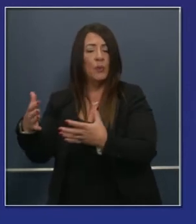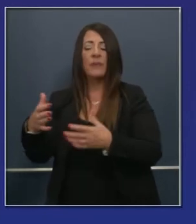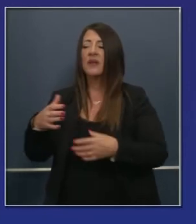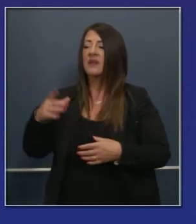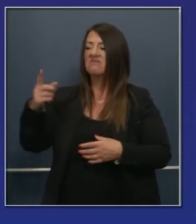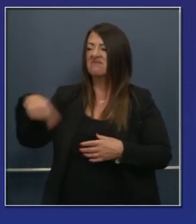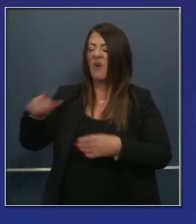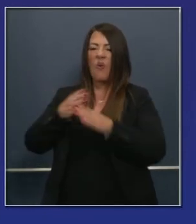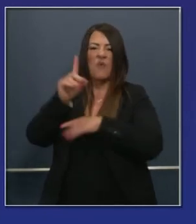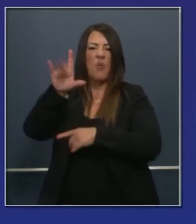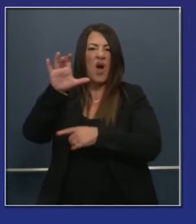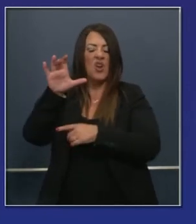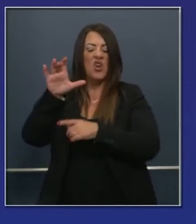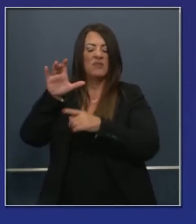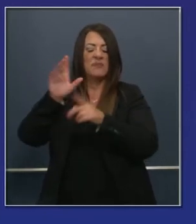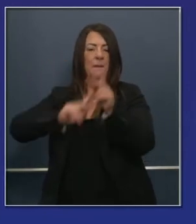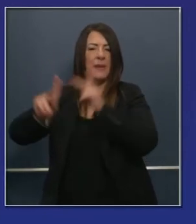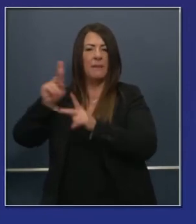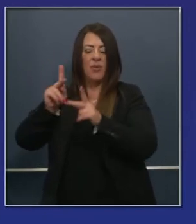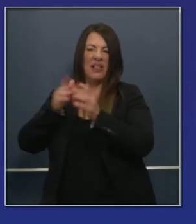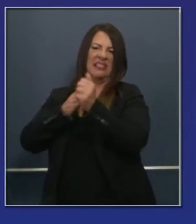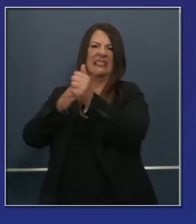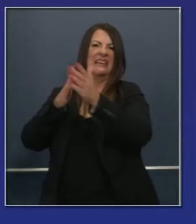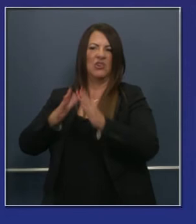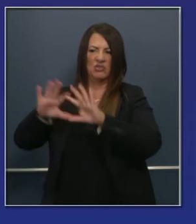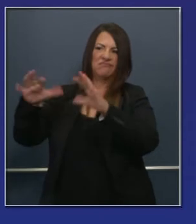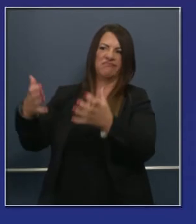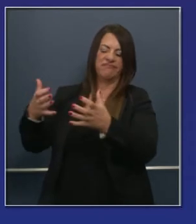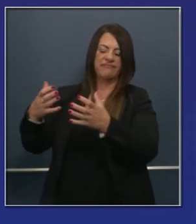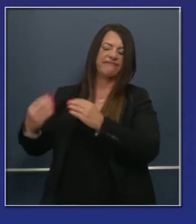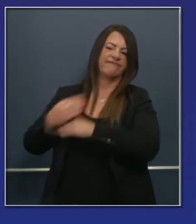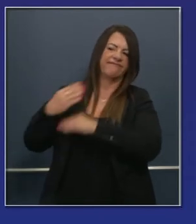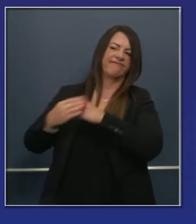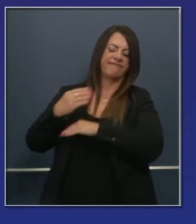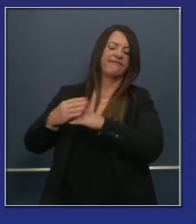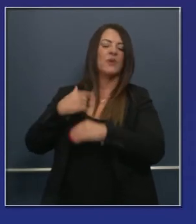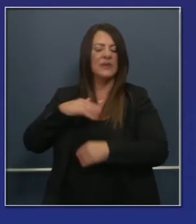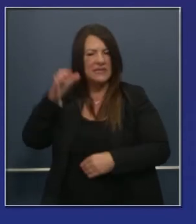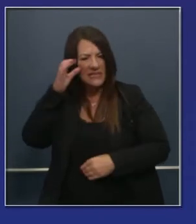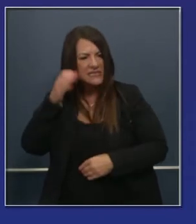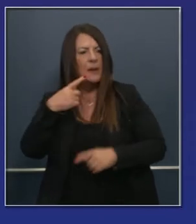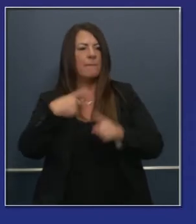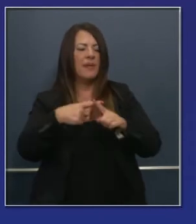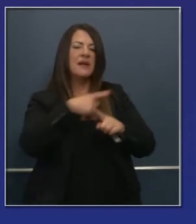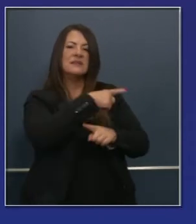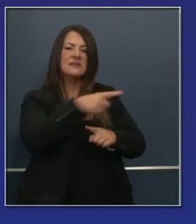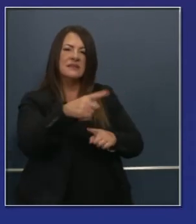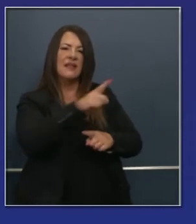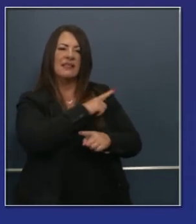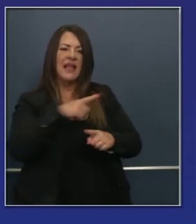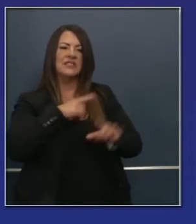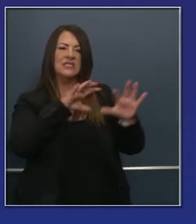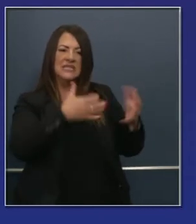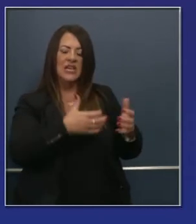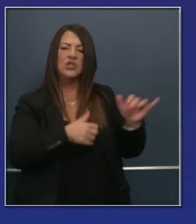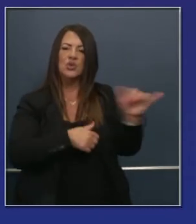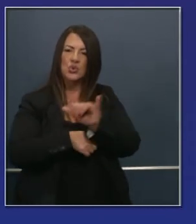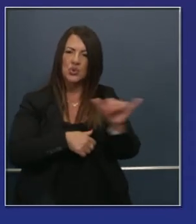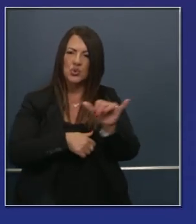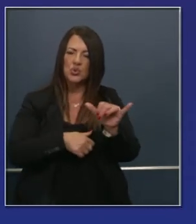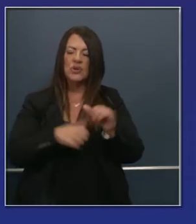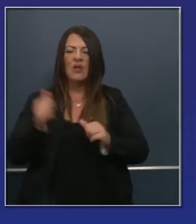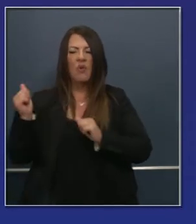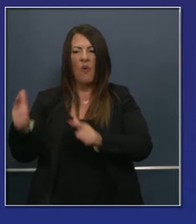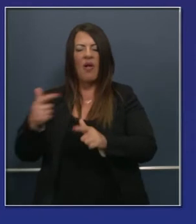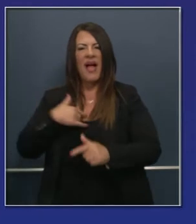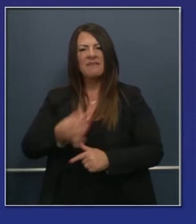de nuestro equipo de trabajo especial de 100 miembros basados en las recomendaciones de muchos líderes de la legislatura que